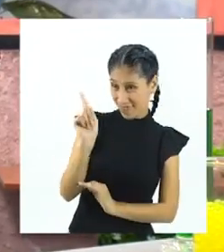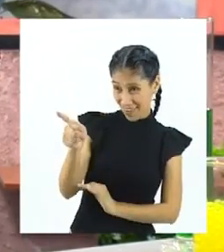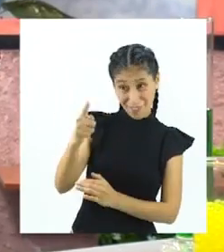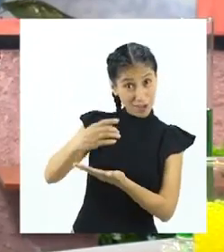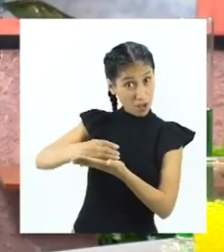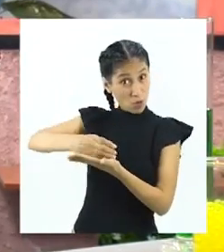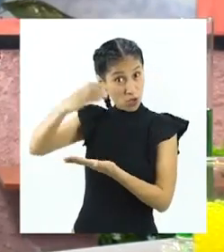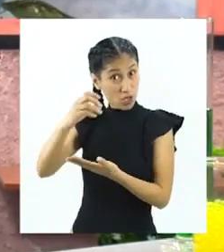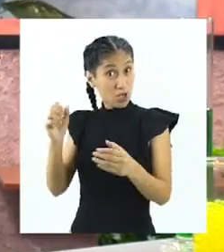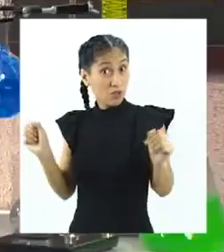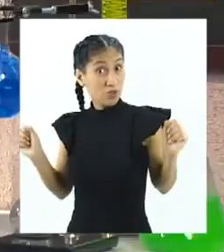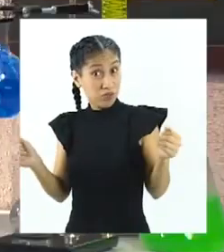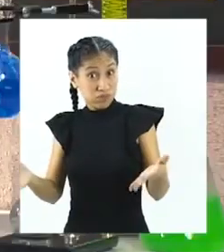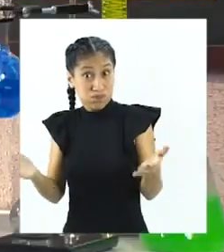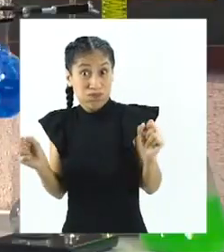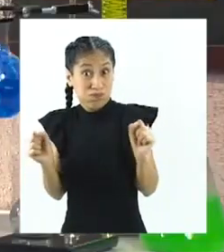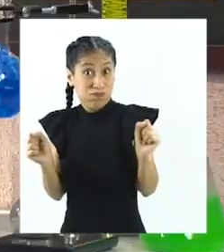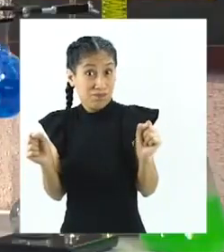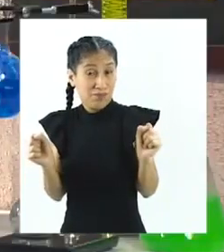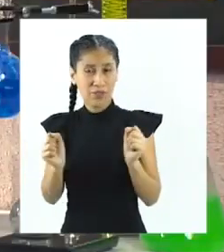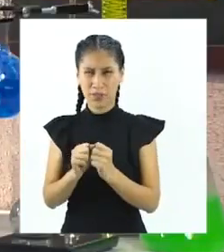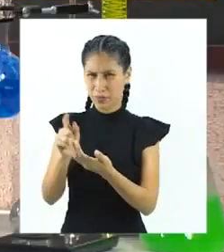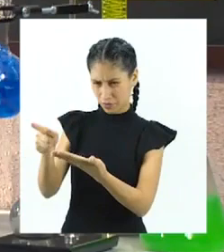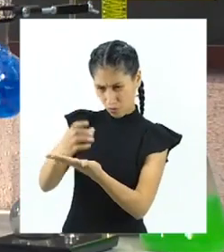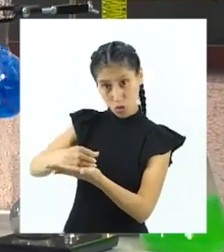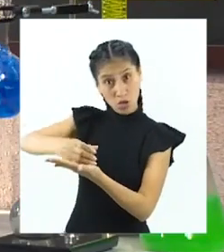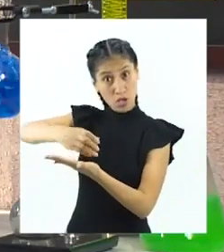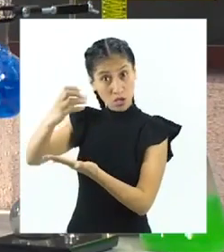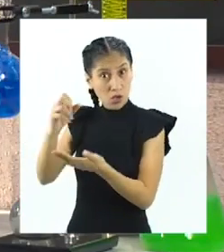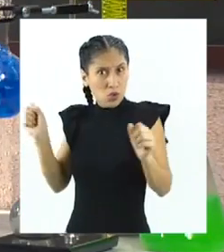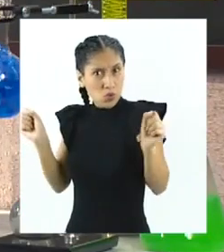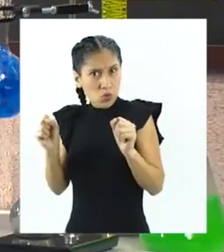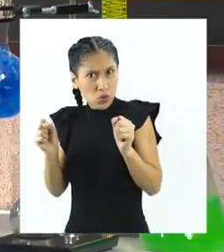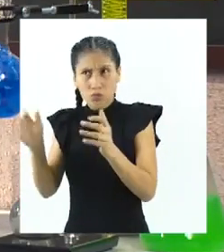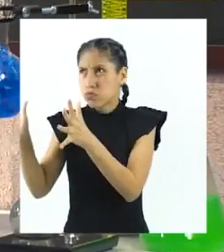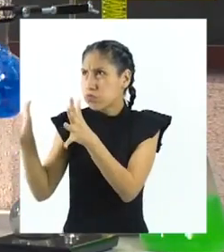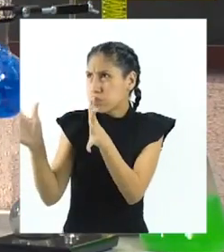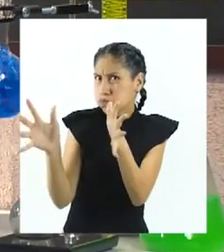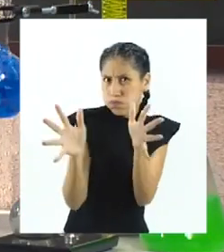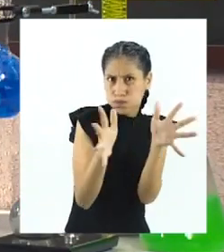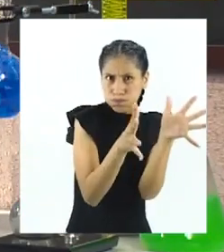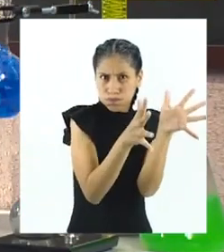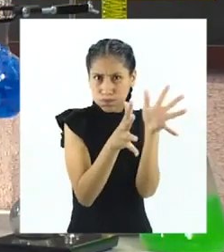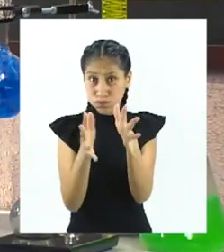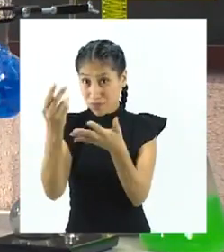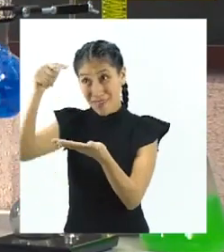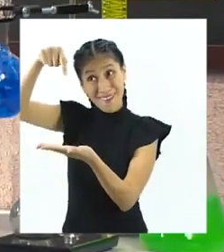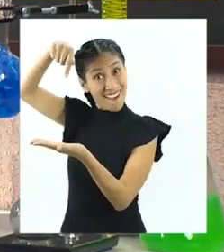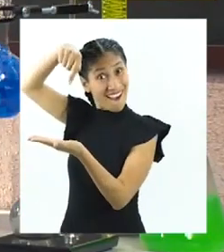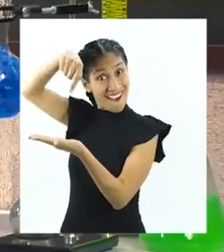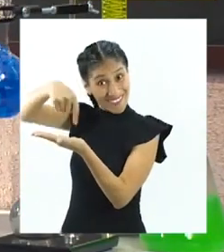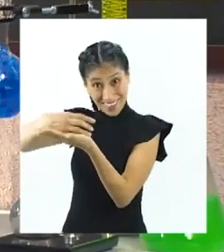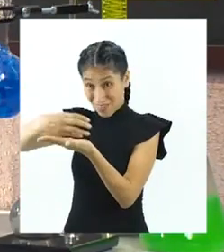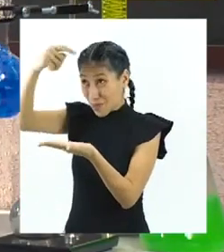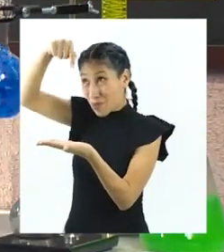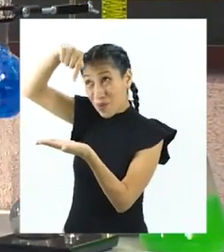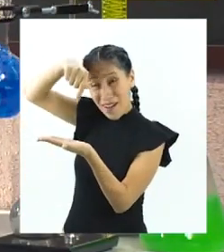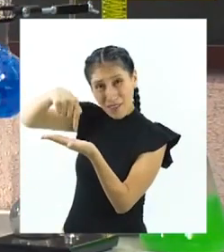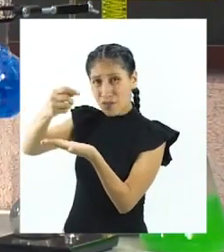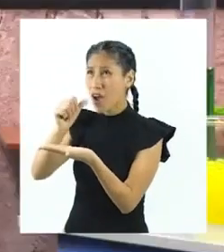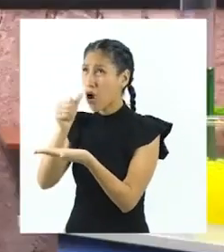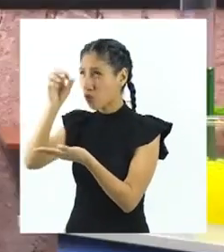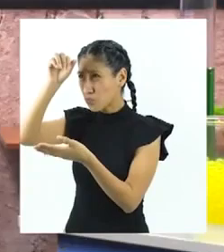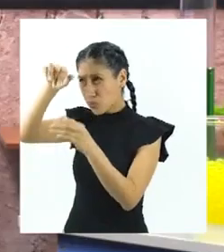Es la botella fría. La botella sometida a enfriamiento condensa al aire y forma gotas de agua en su